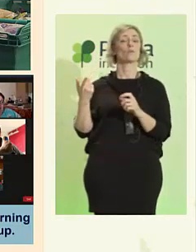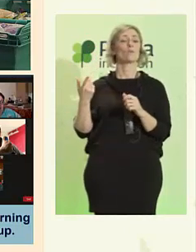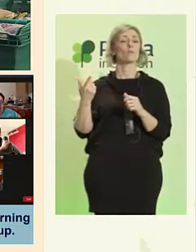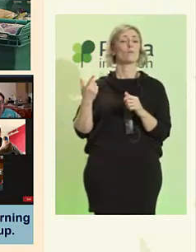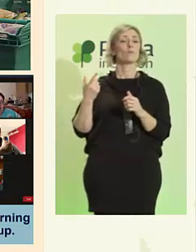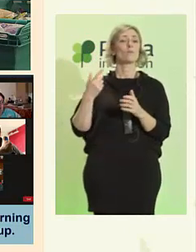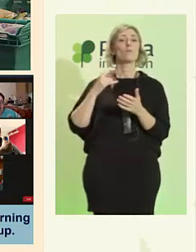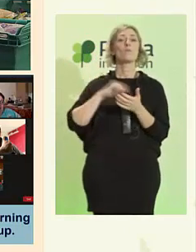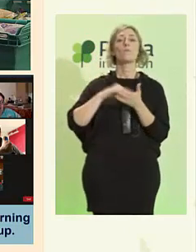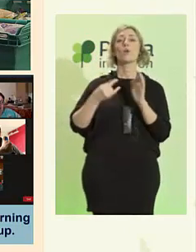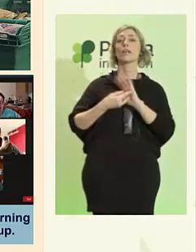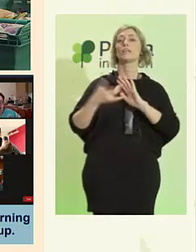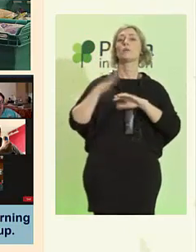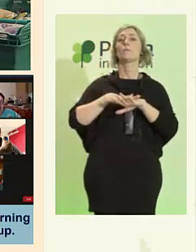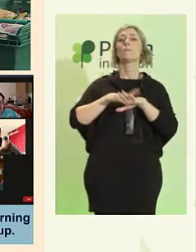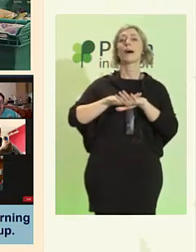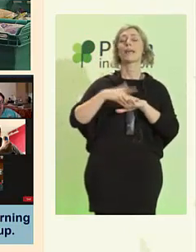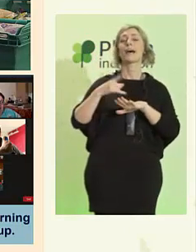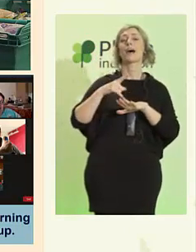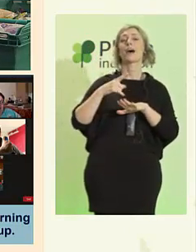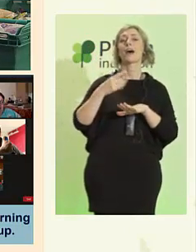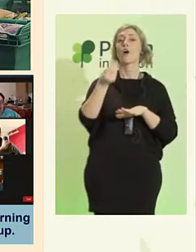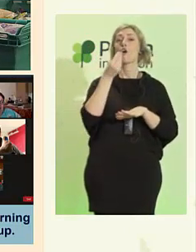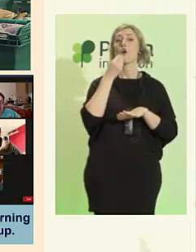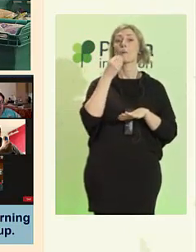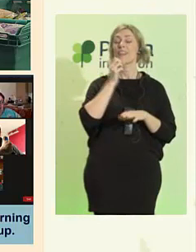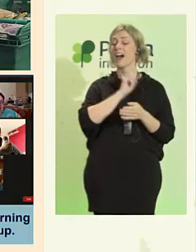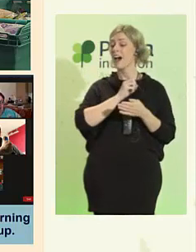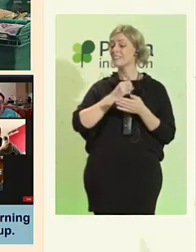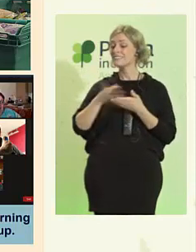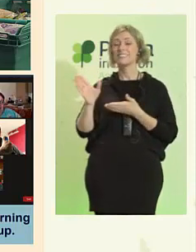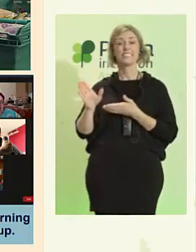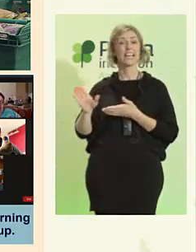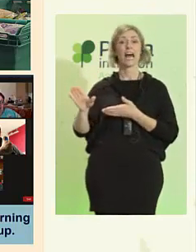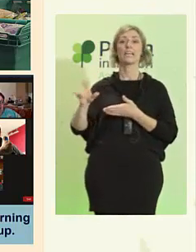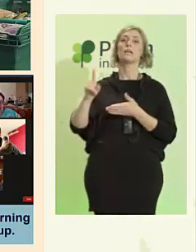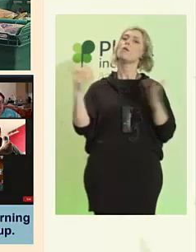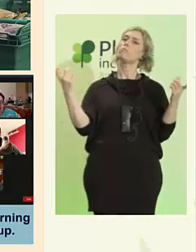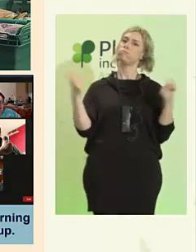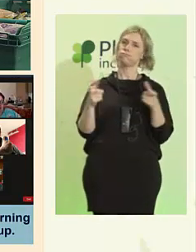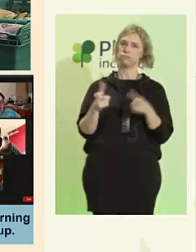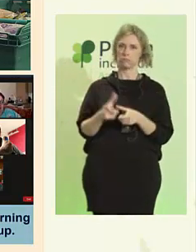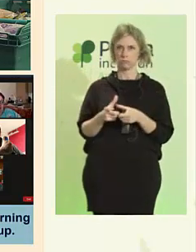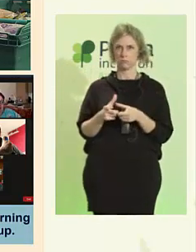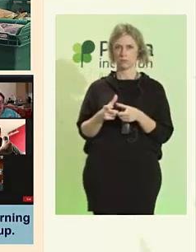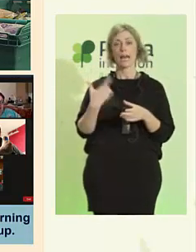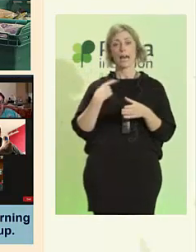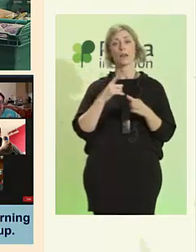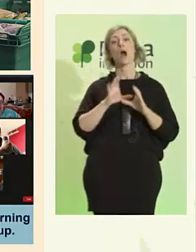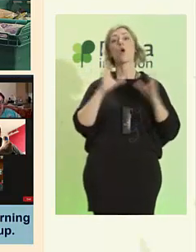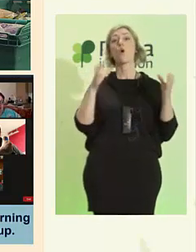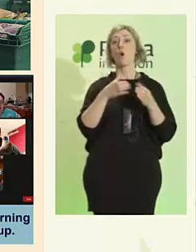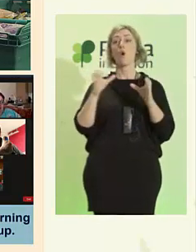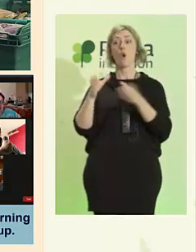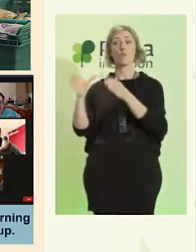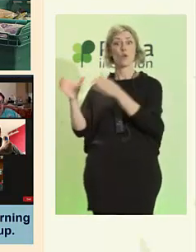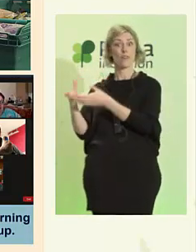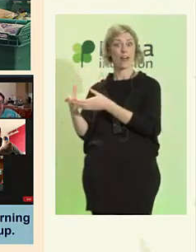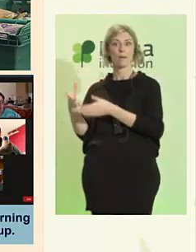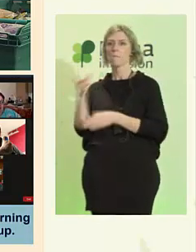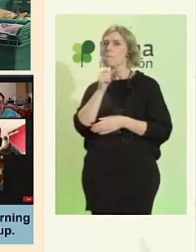desperdicio alimentario en sus comunidades. Pero tienen unas iniciativas magníficas. Fiona hace poco